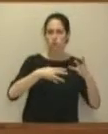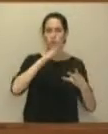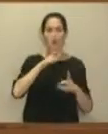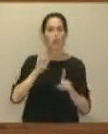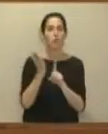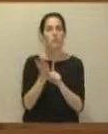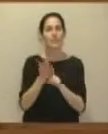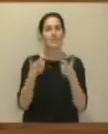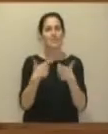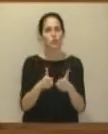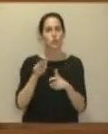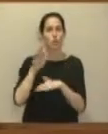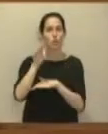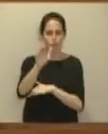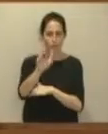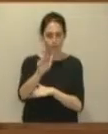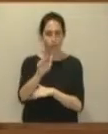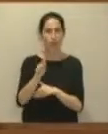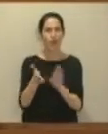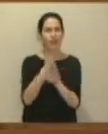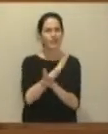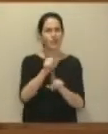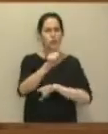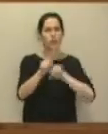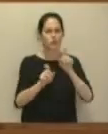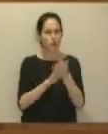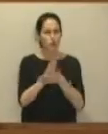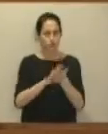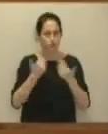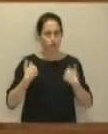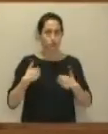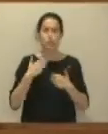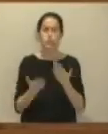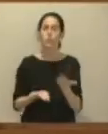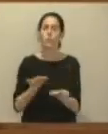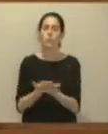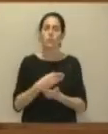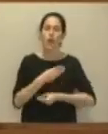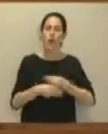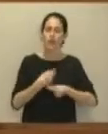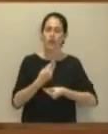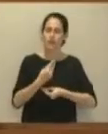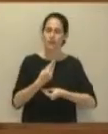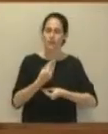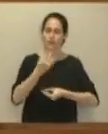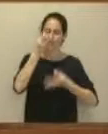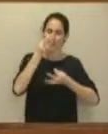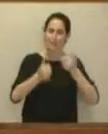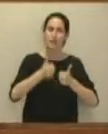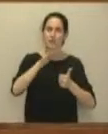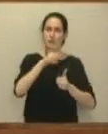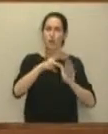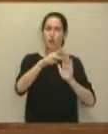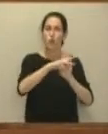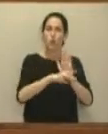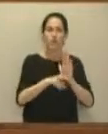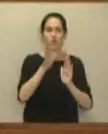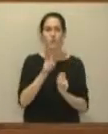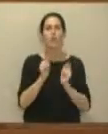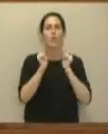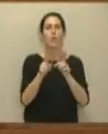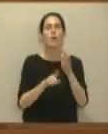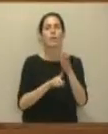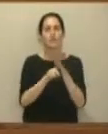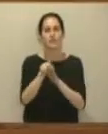y que también tratamos en la anterior interpelación. Le pedíamos que actuara con mayor determinación para asentar las bases normativas que posibilitase en el